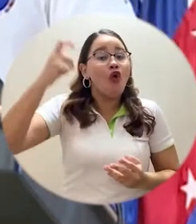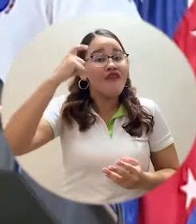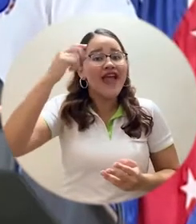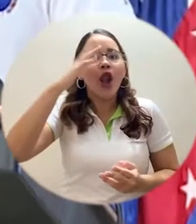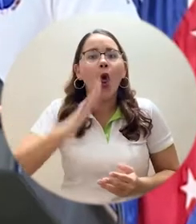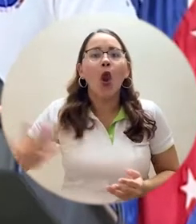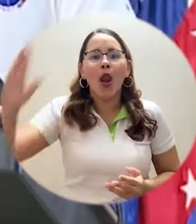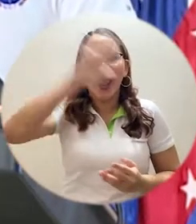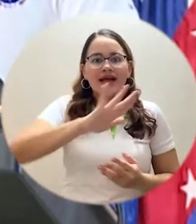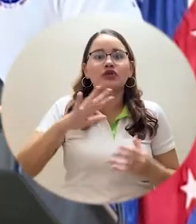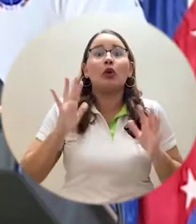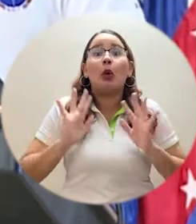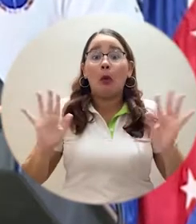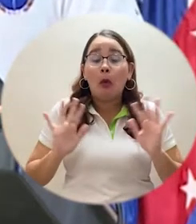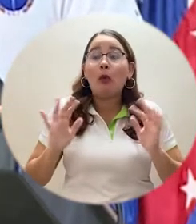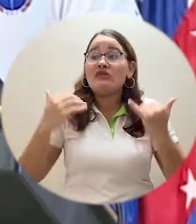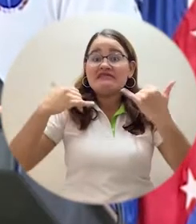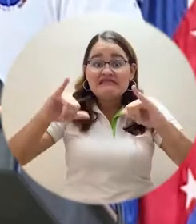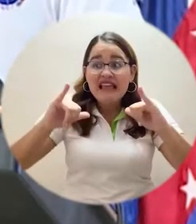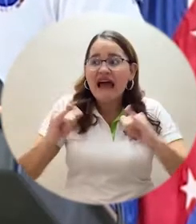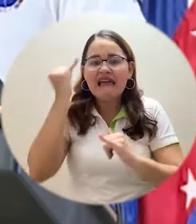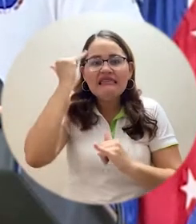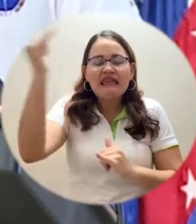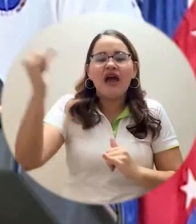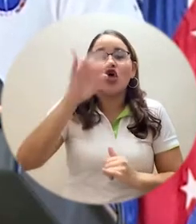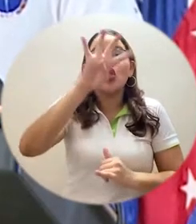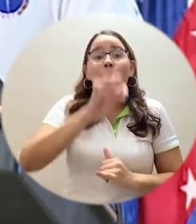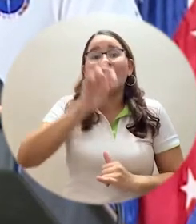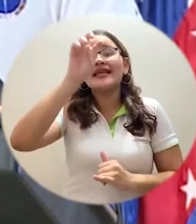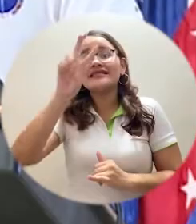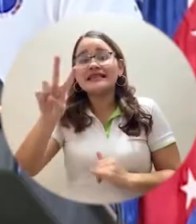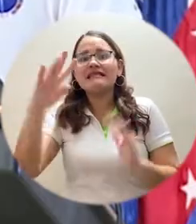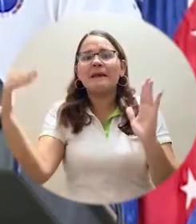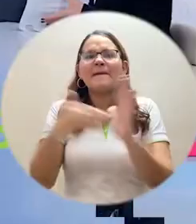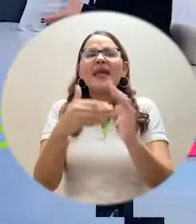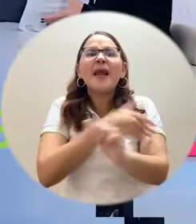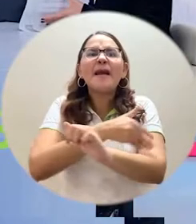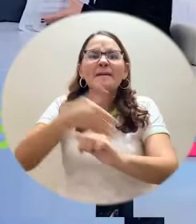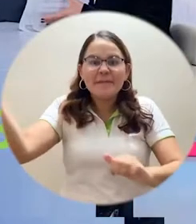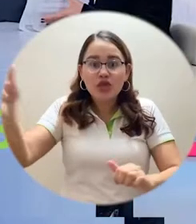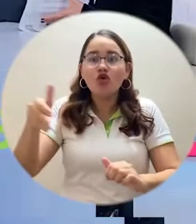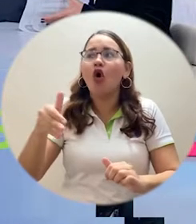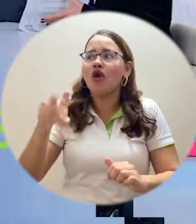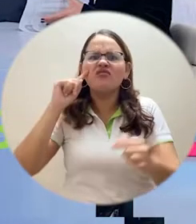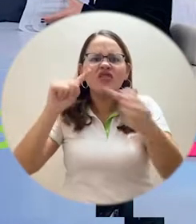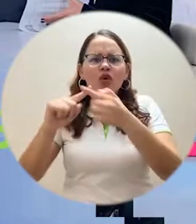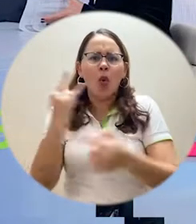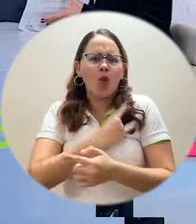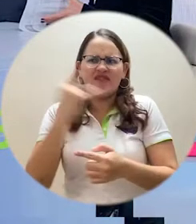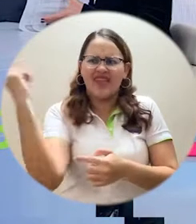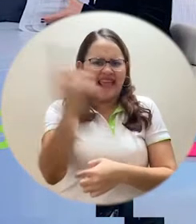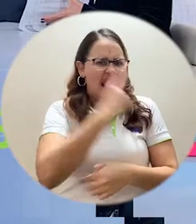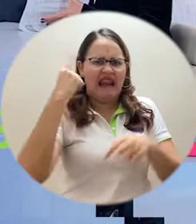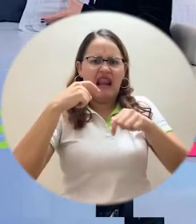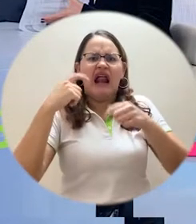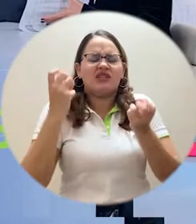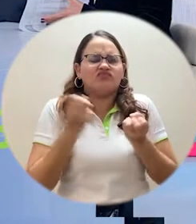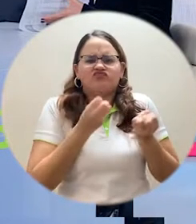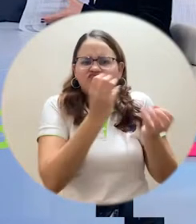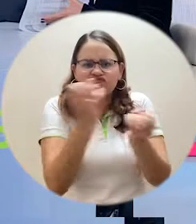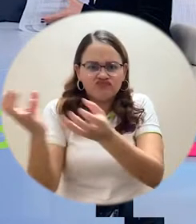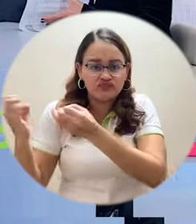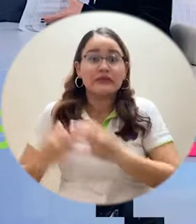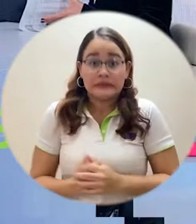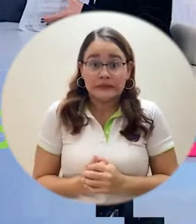Fondo Solidario para la Educación Superior con una asignación de 97.000 millones de pesos. De ese monto total de